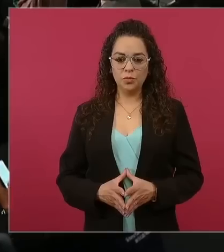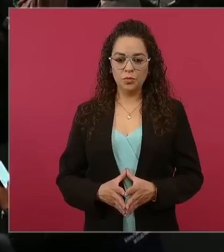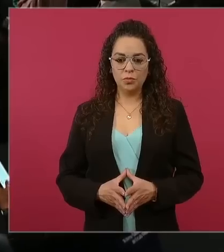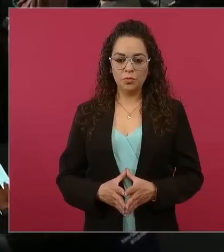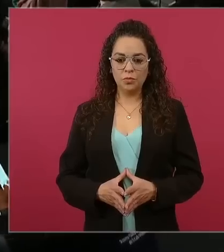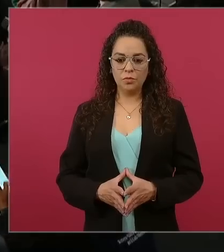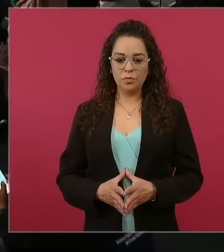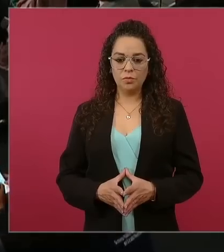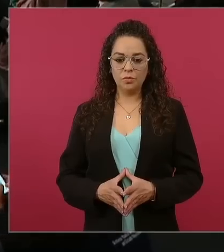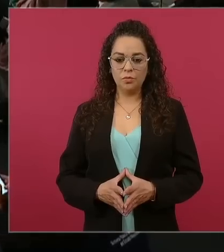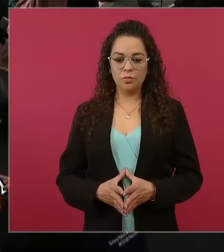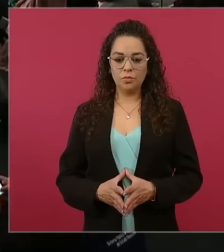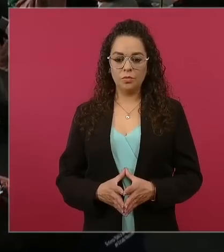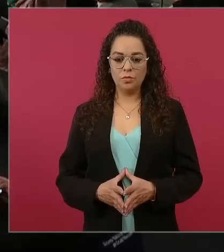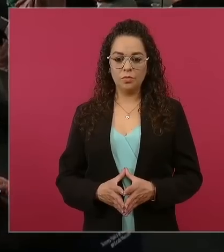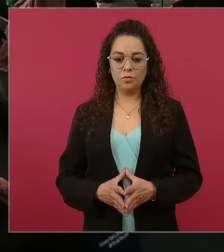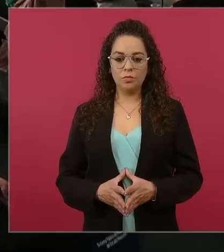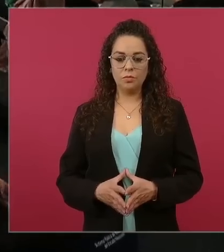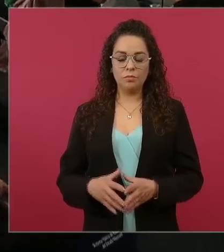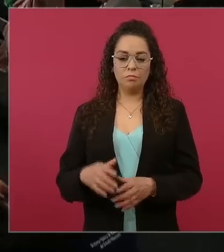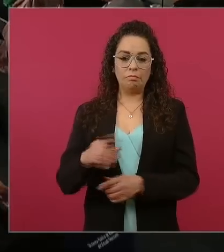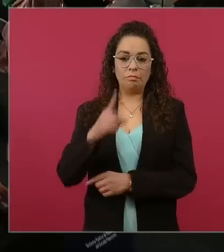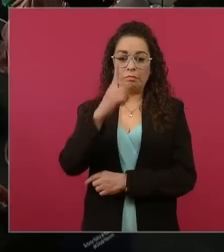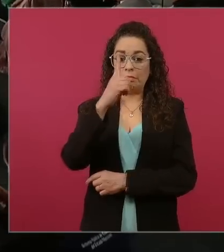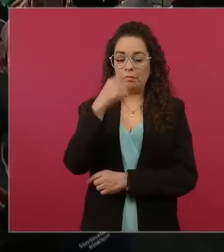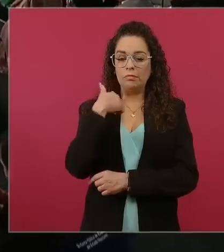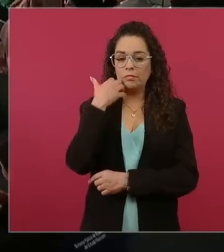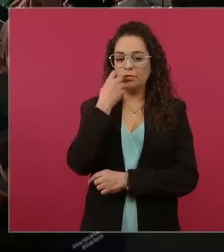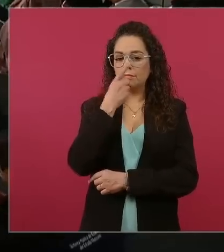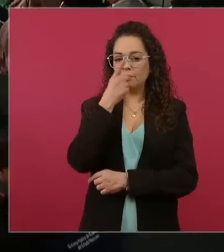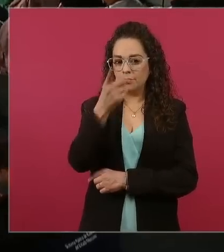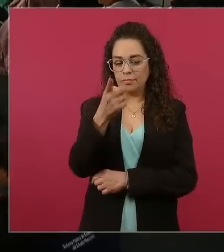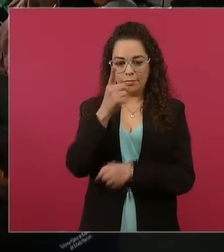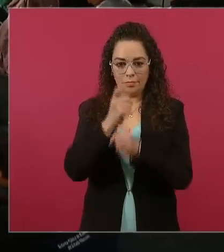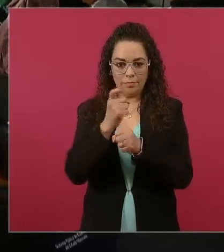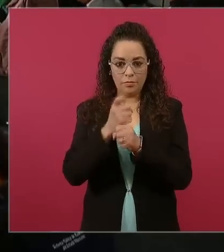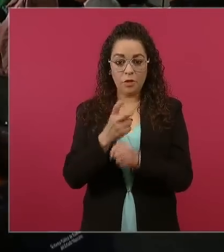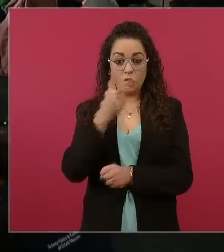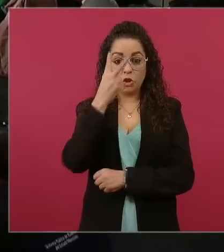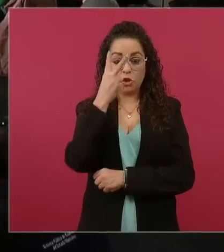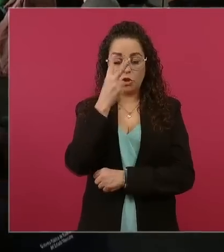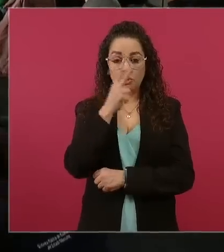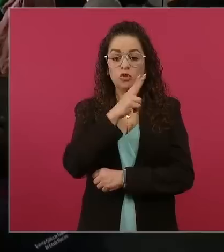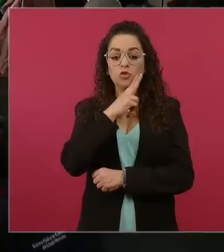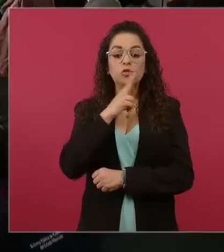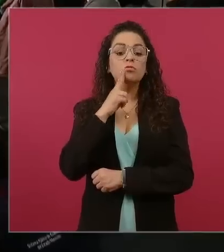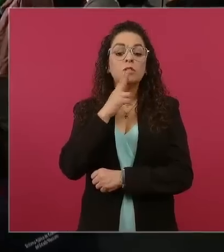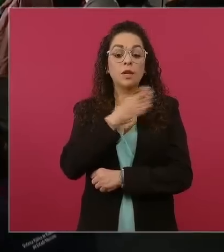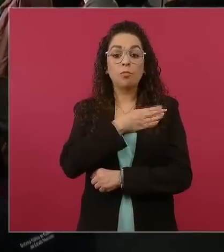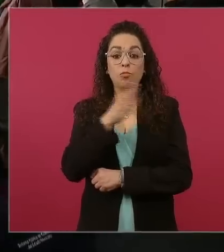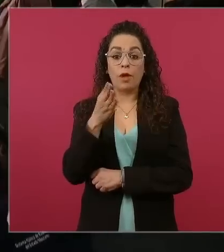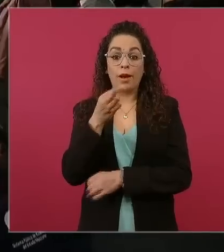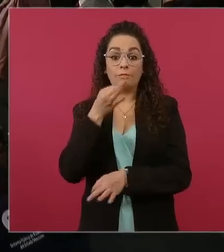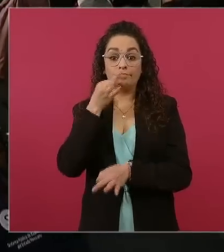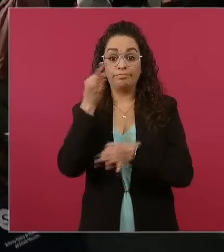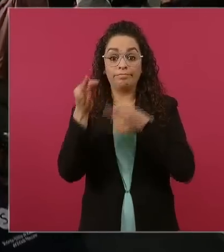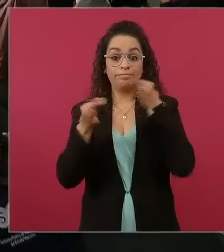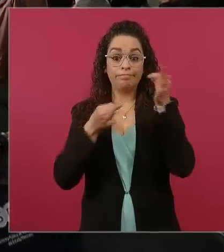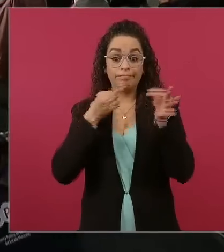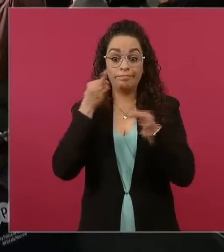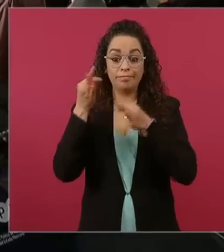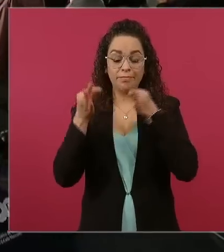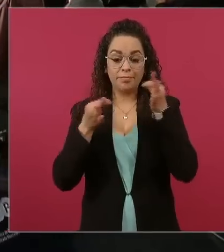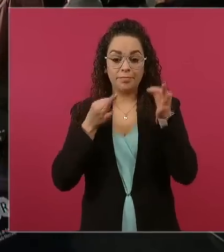Dos buenas noticias, buenas noticias.